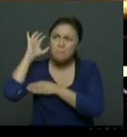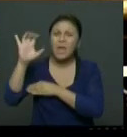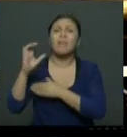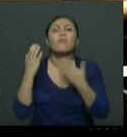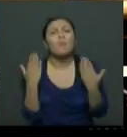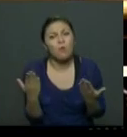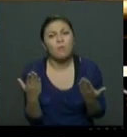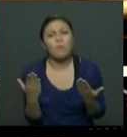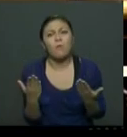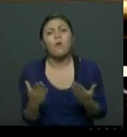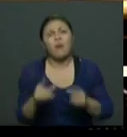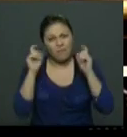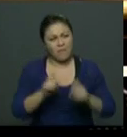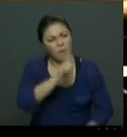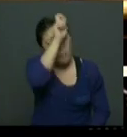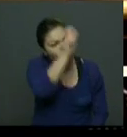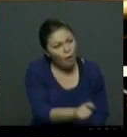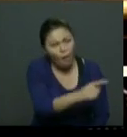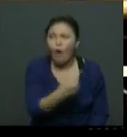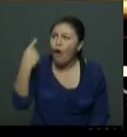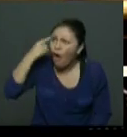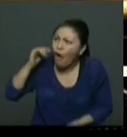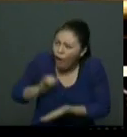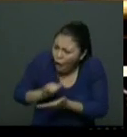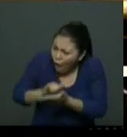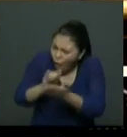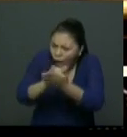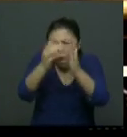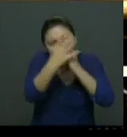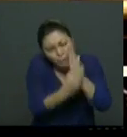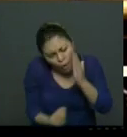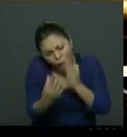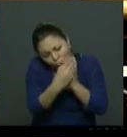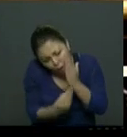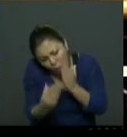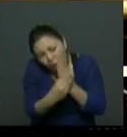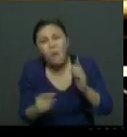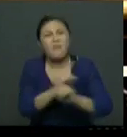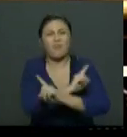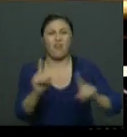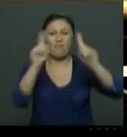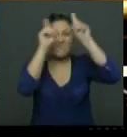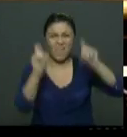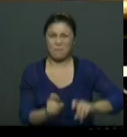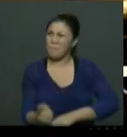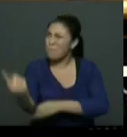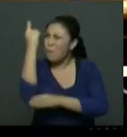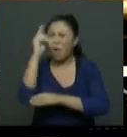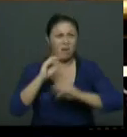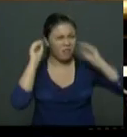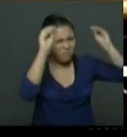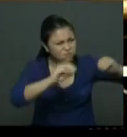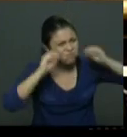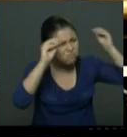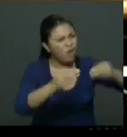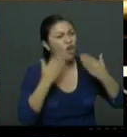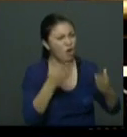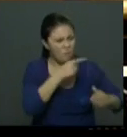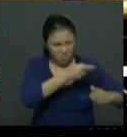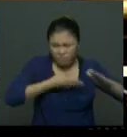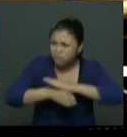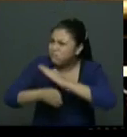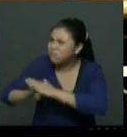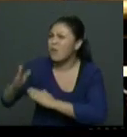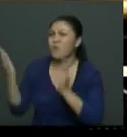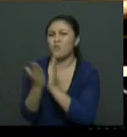ese nuevo sujeto político colombiano a través de la formación política, a través del acceso a la educación, a través de la